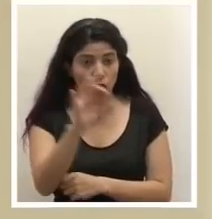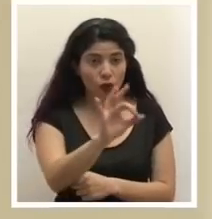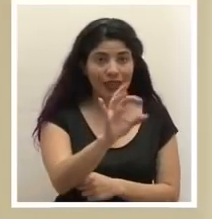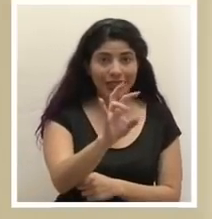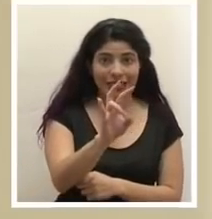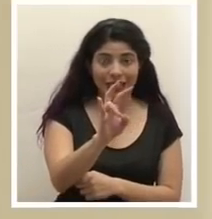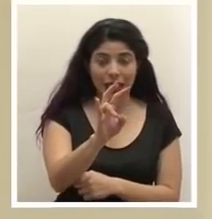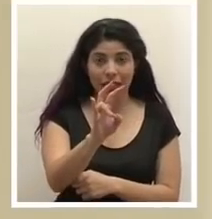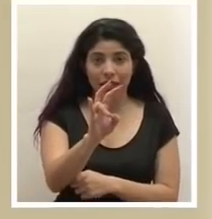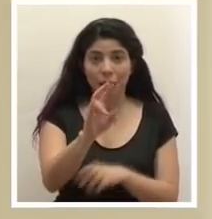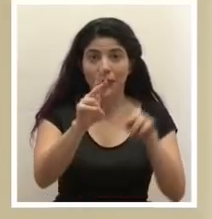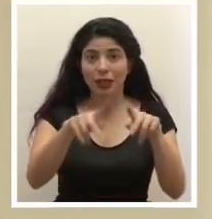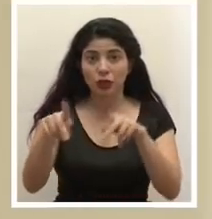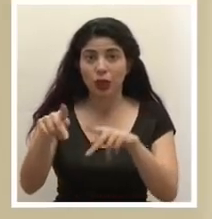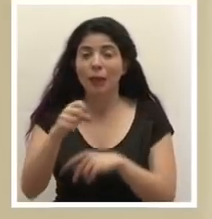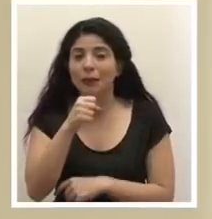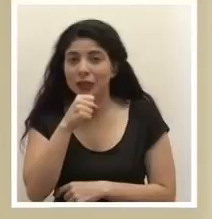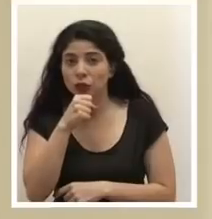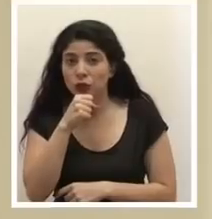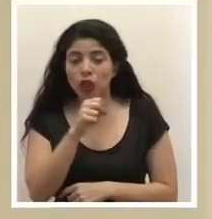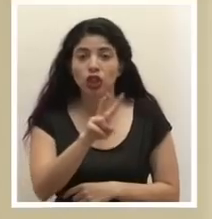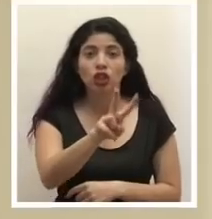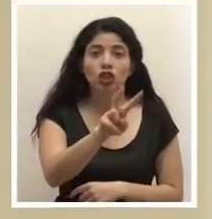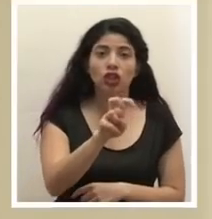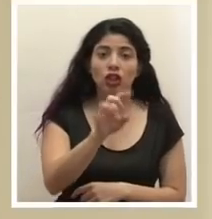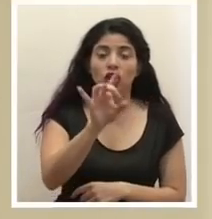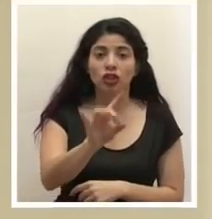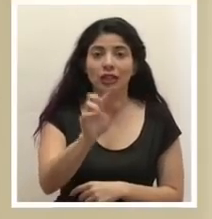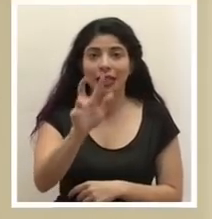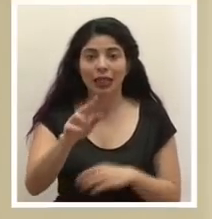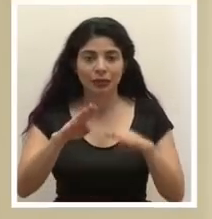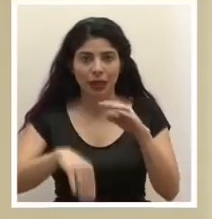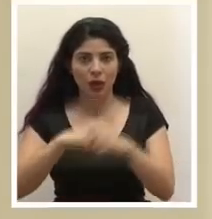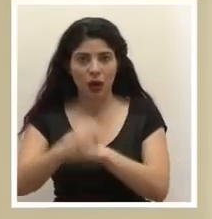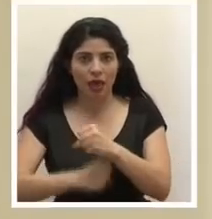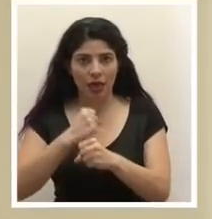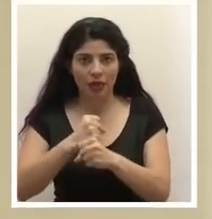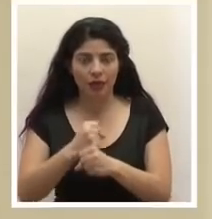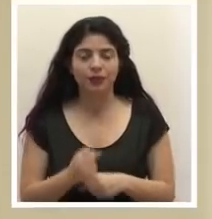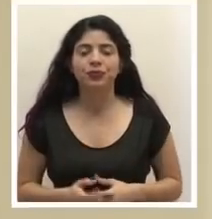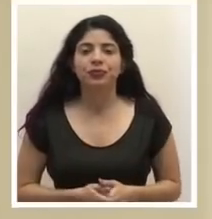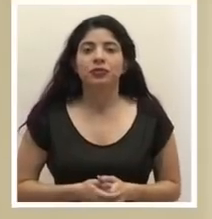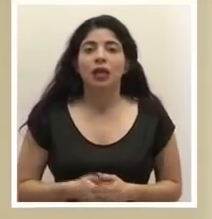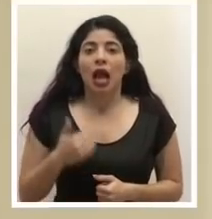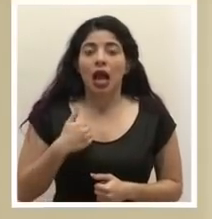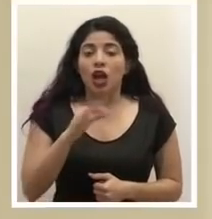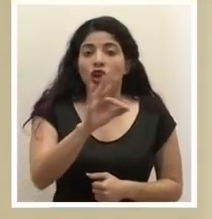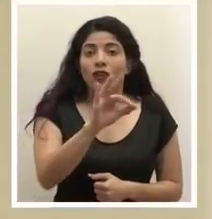personas mayores y 283 menores de edad. Tenemos